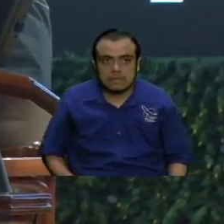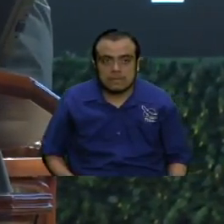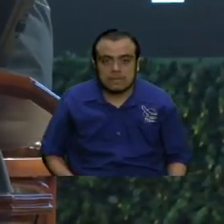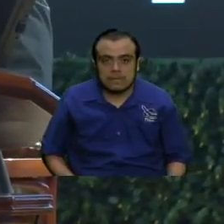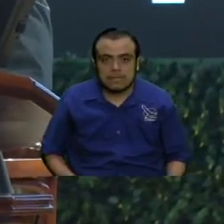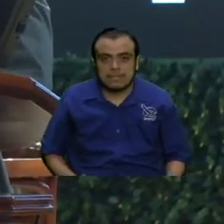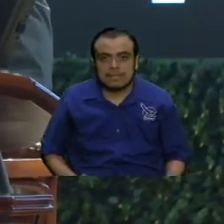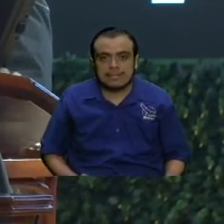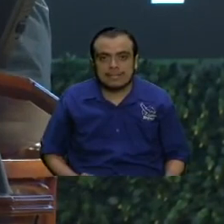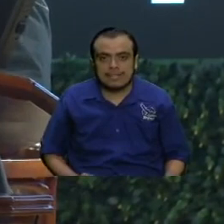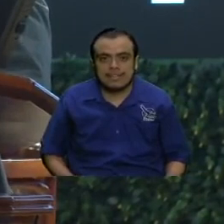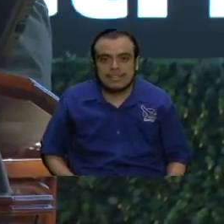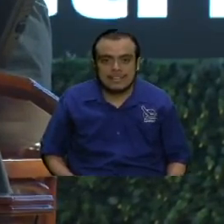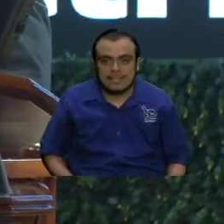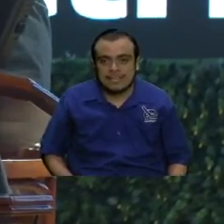Bien.